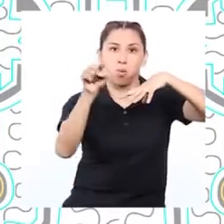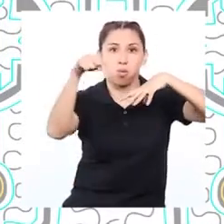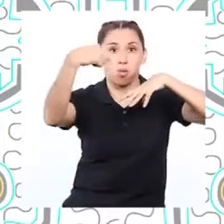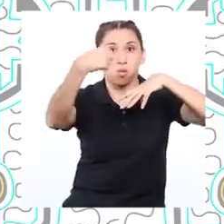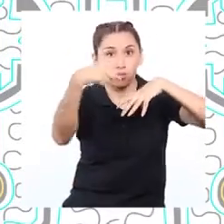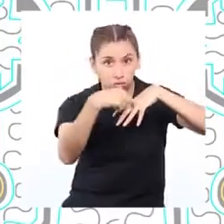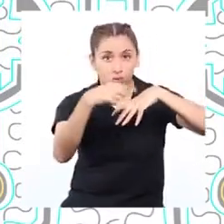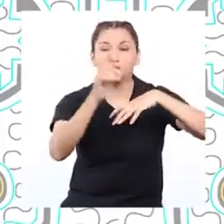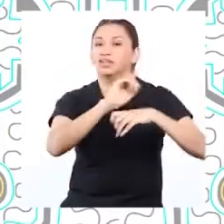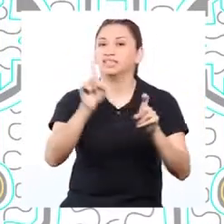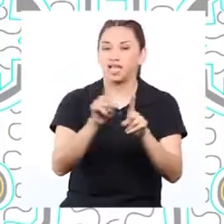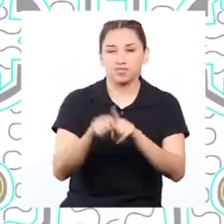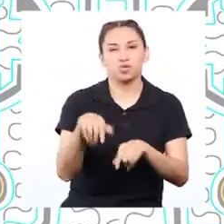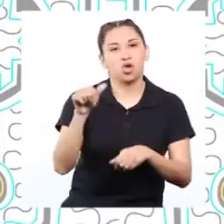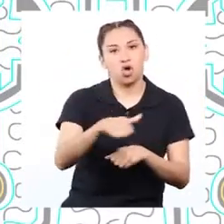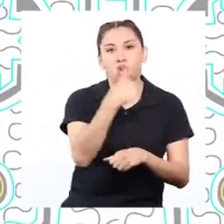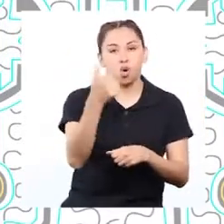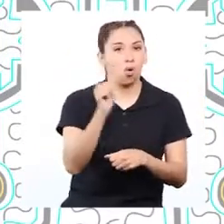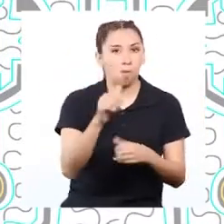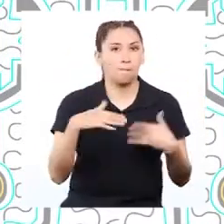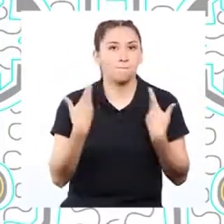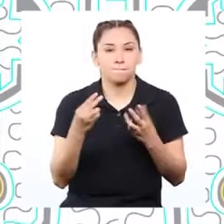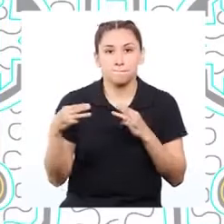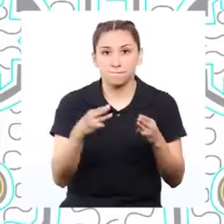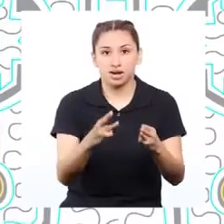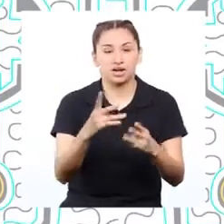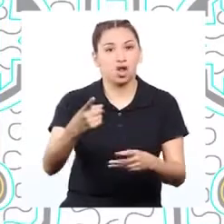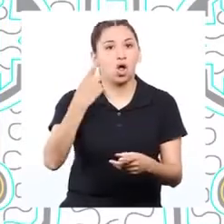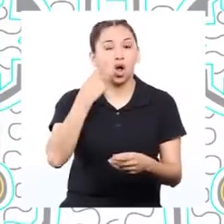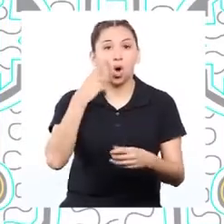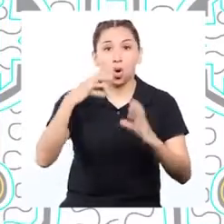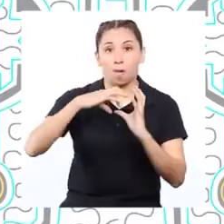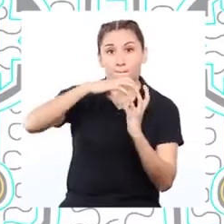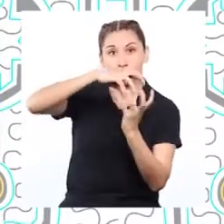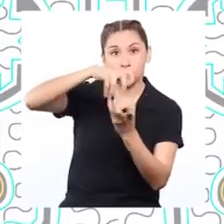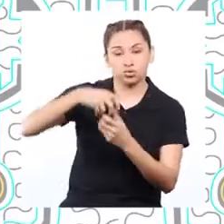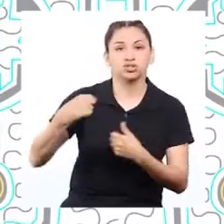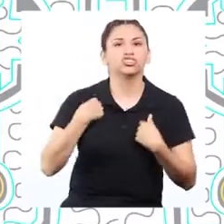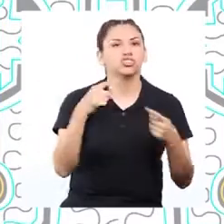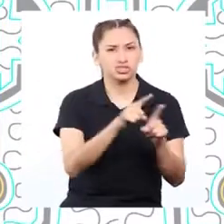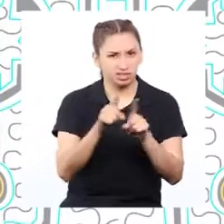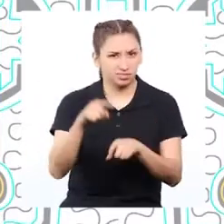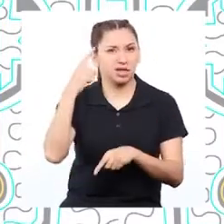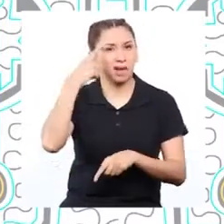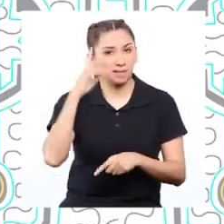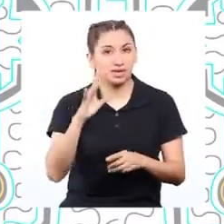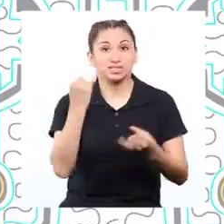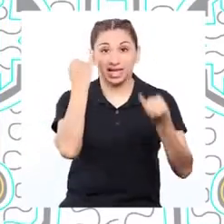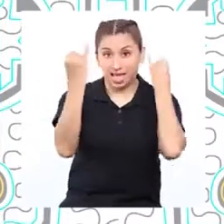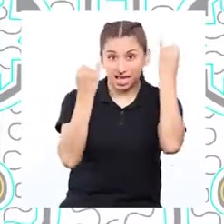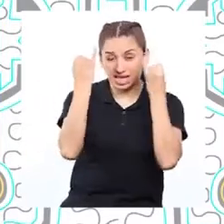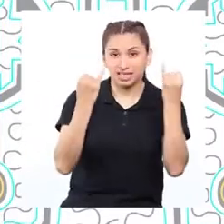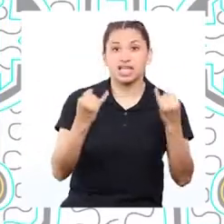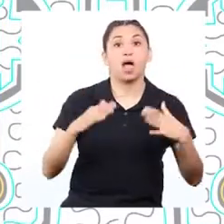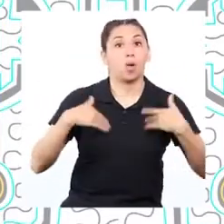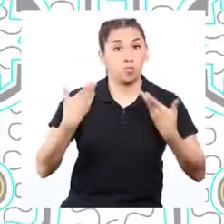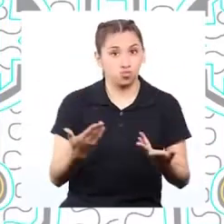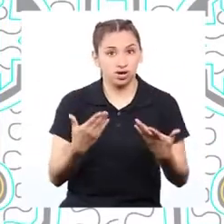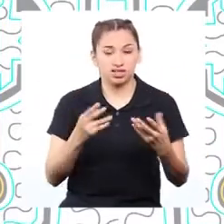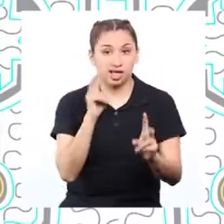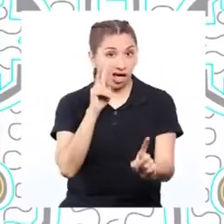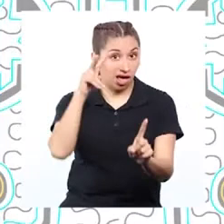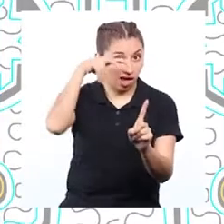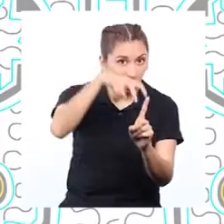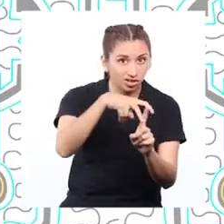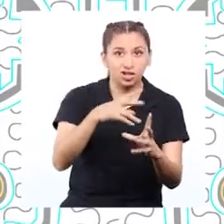encontrar maneras de no seguir contaminando el mundo en el que vivimos. Yo también creo que tenemos la creatividad suficiente